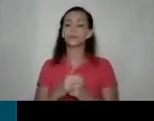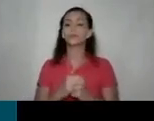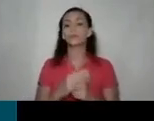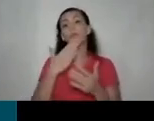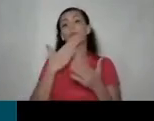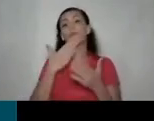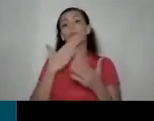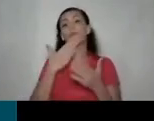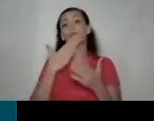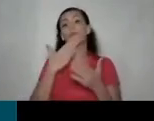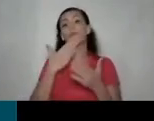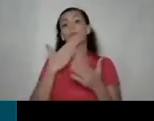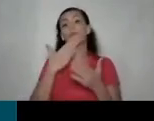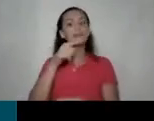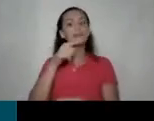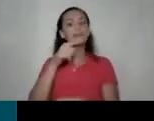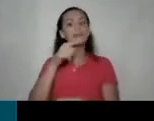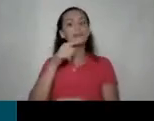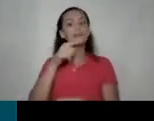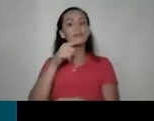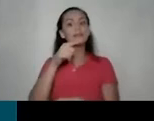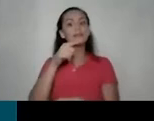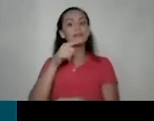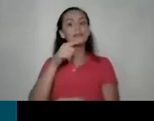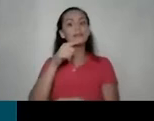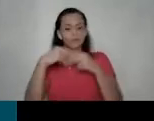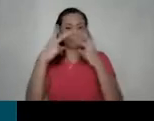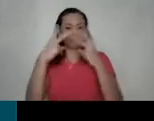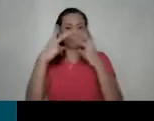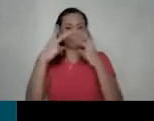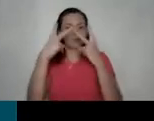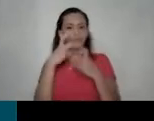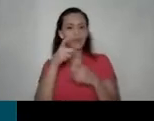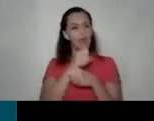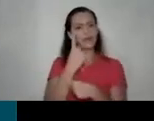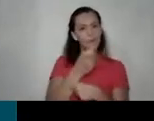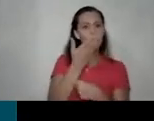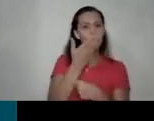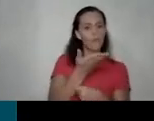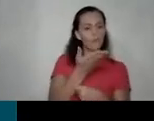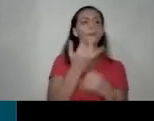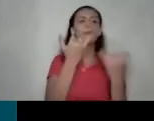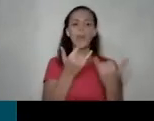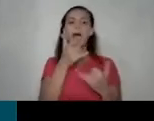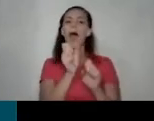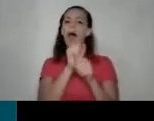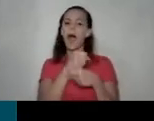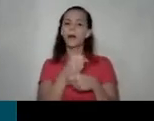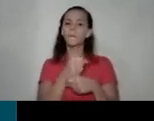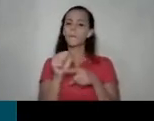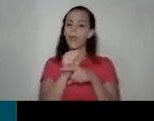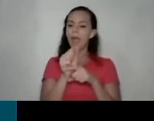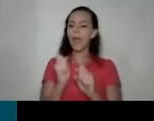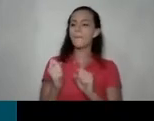bueno qué importante lo que decía Natalia de la introspección verdad porque ya este compañero que hace la pregunta ya está haciendo ese ejercicio